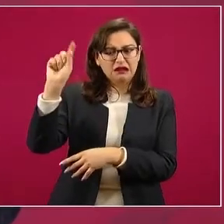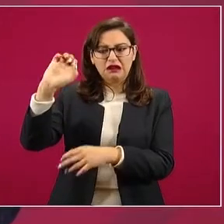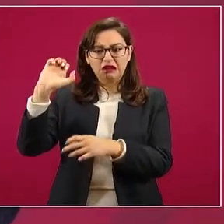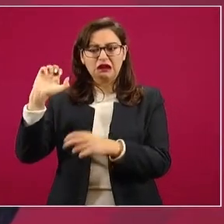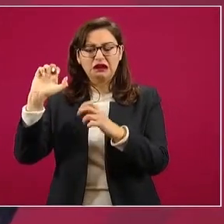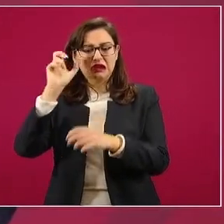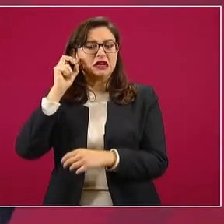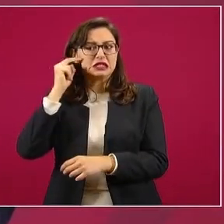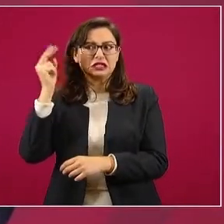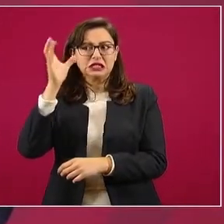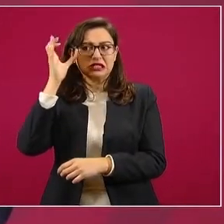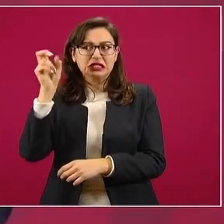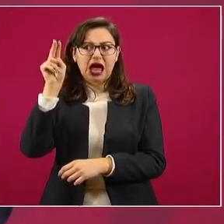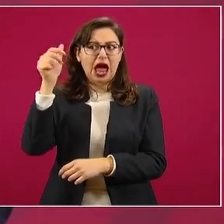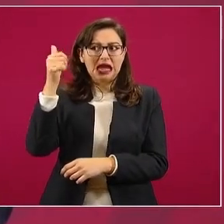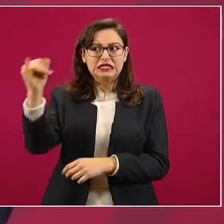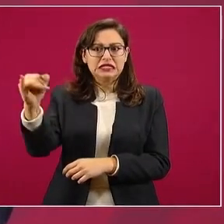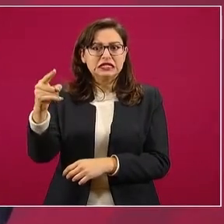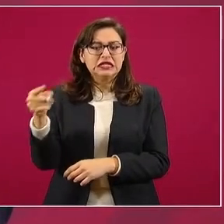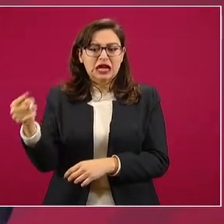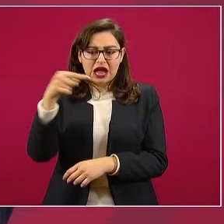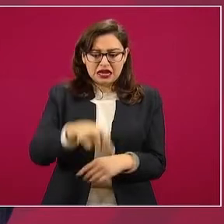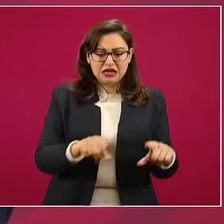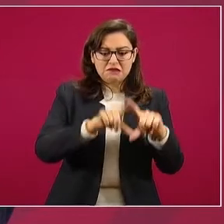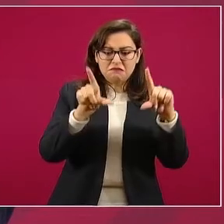crecer, disminuyeron,